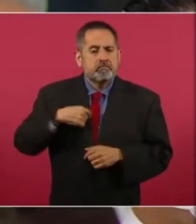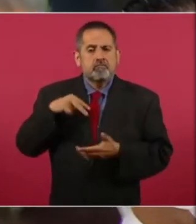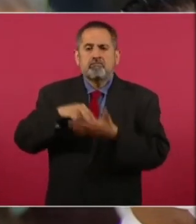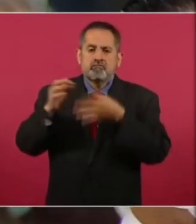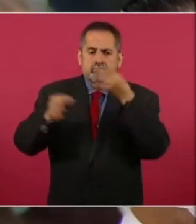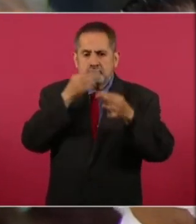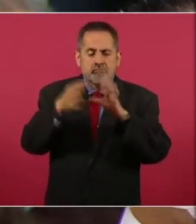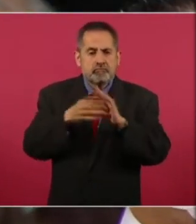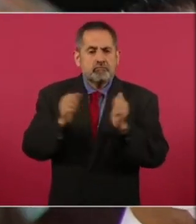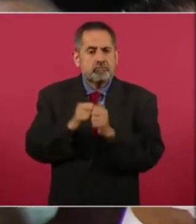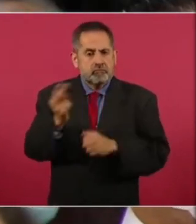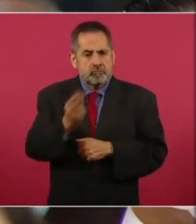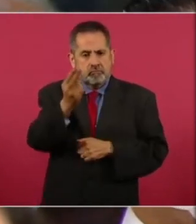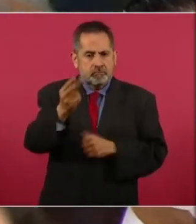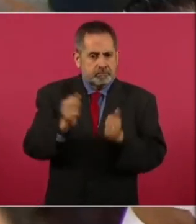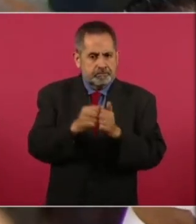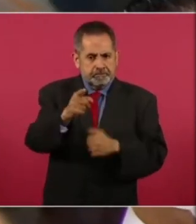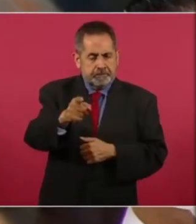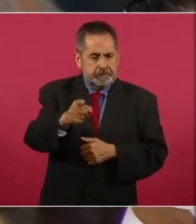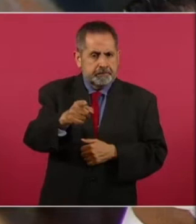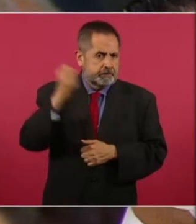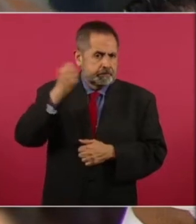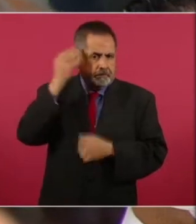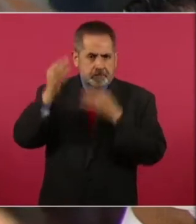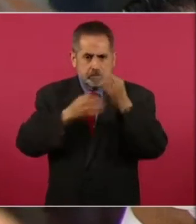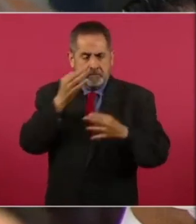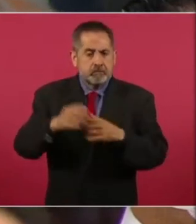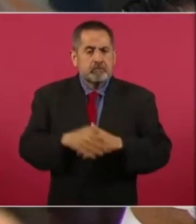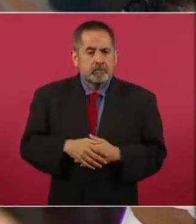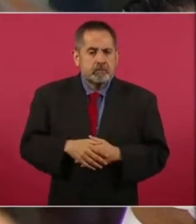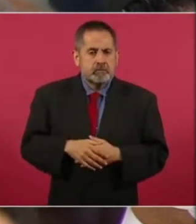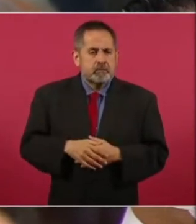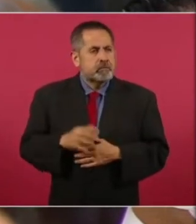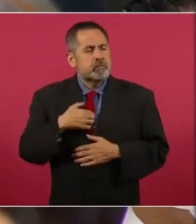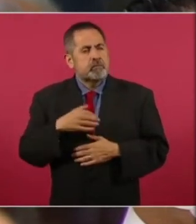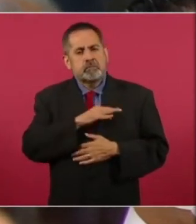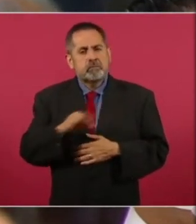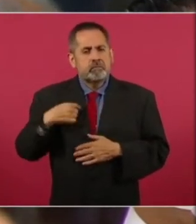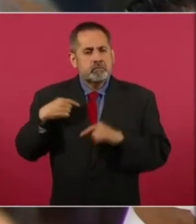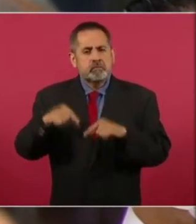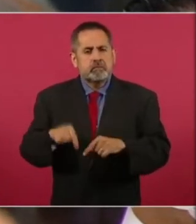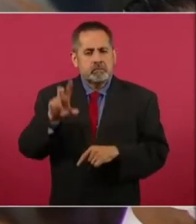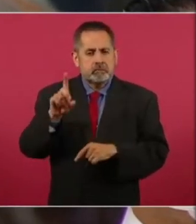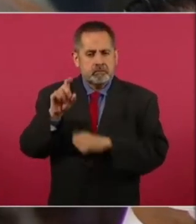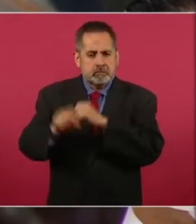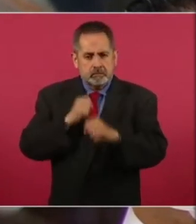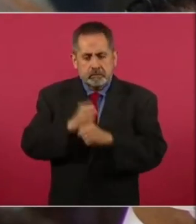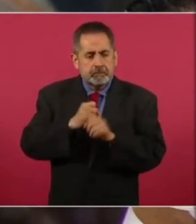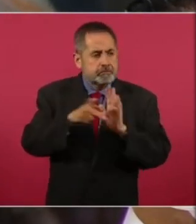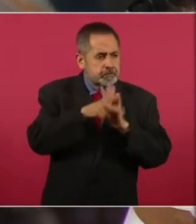porque tiene que ver con usted, con esta conferencia. Yo casi tengo 30 años de